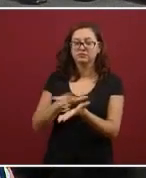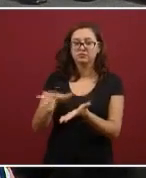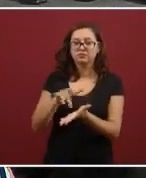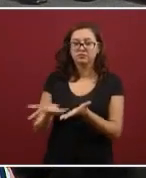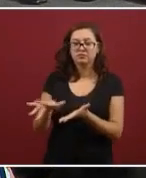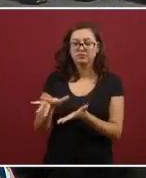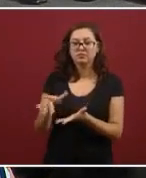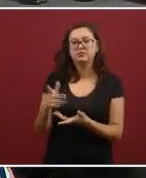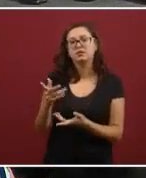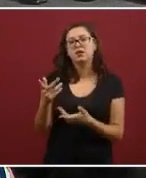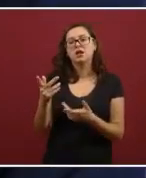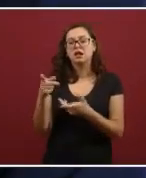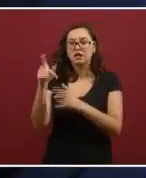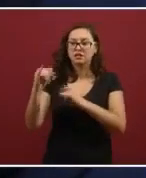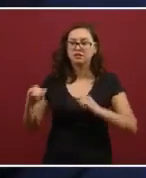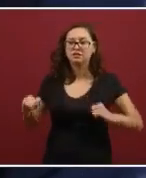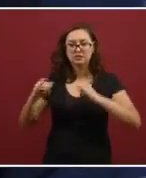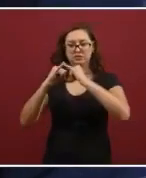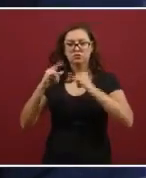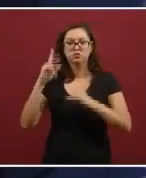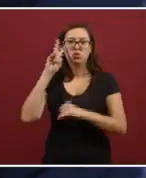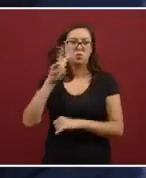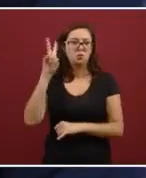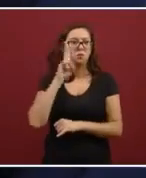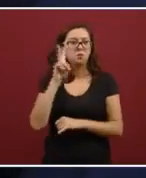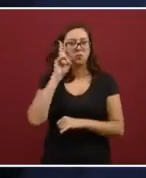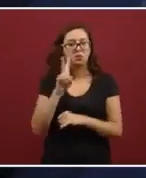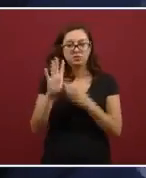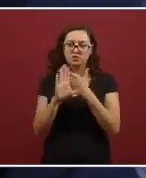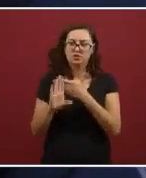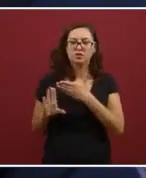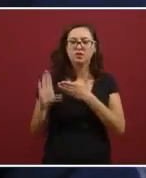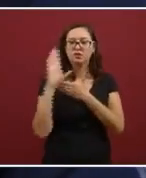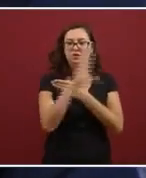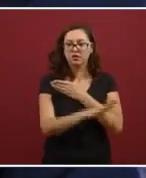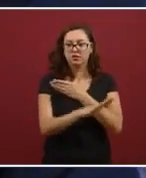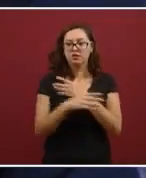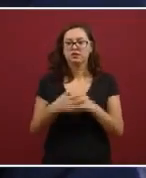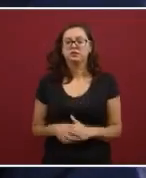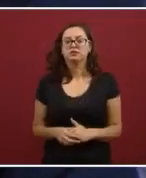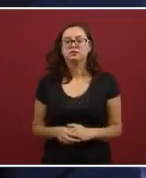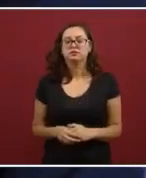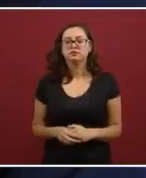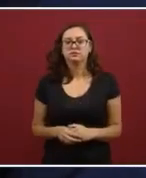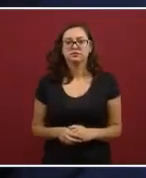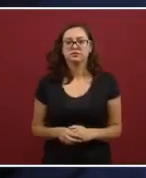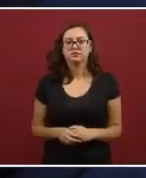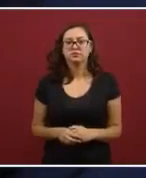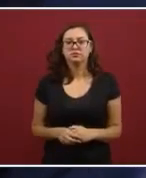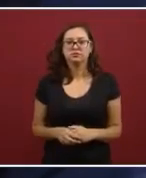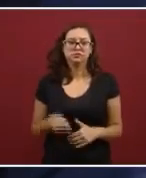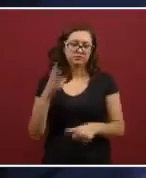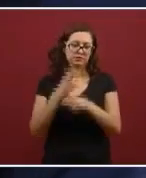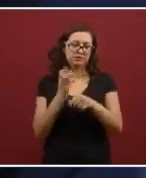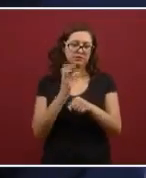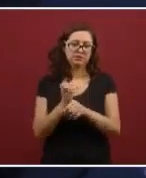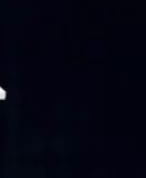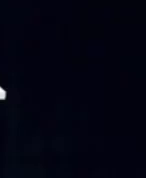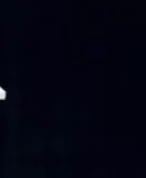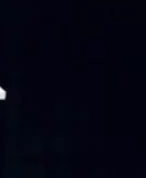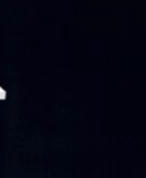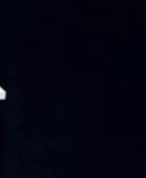el Consejo de las Adicciones y el combate frontal para ellos, y eso sería el destino de nuestra tercera subasta.